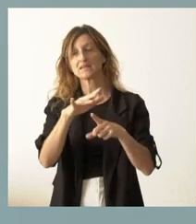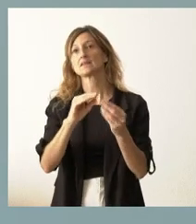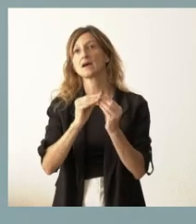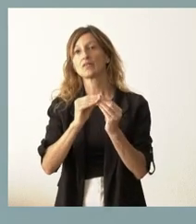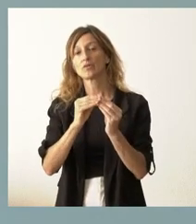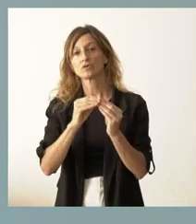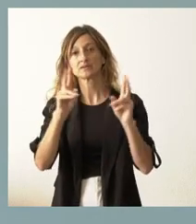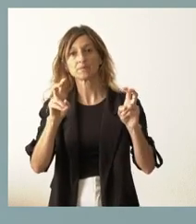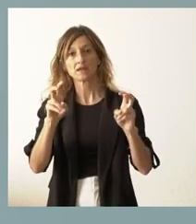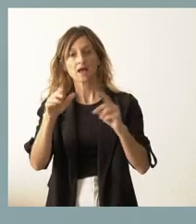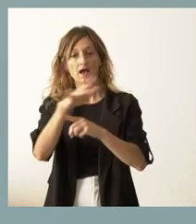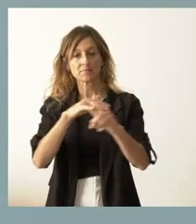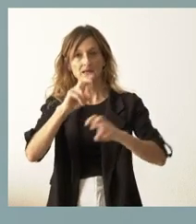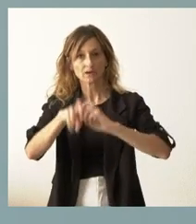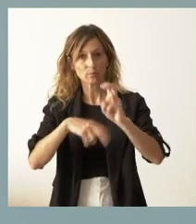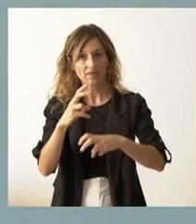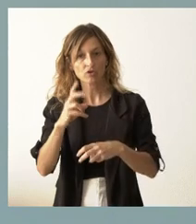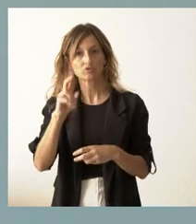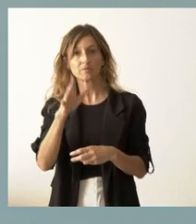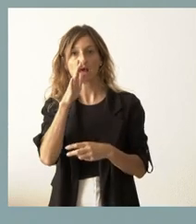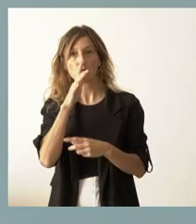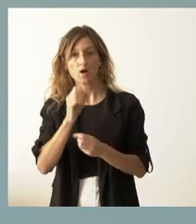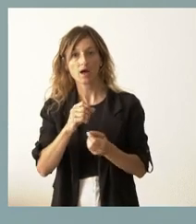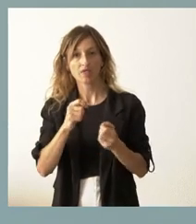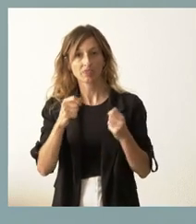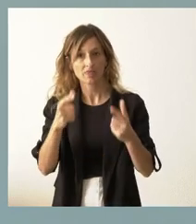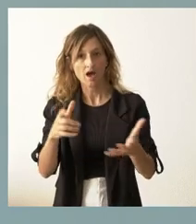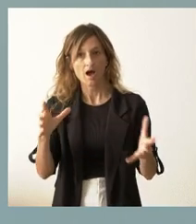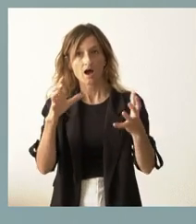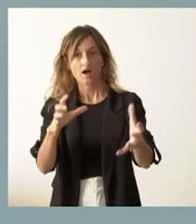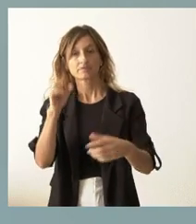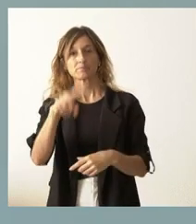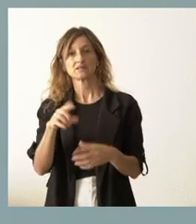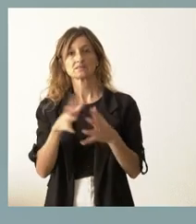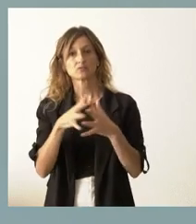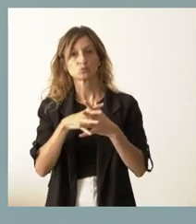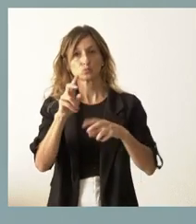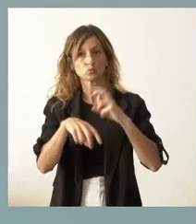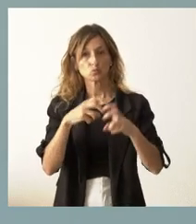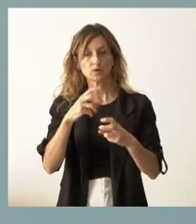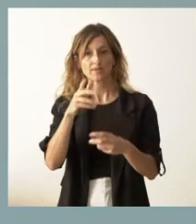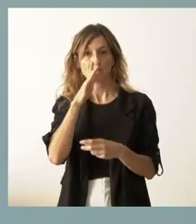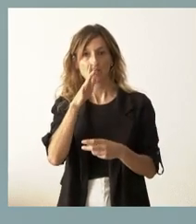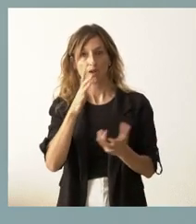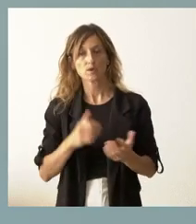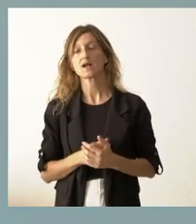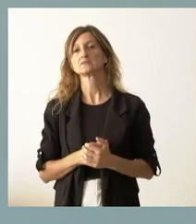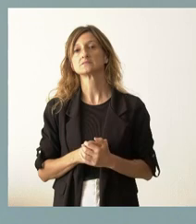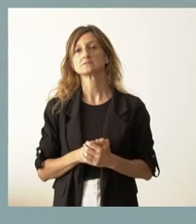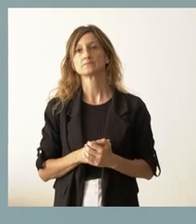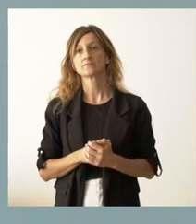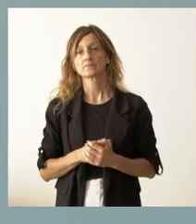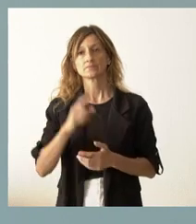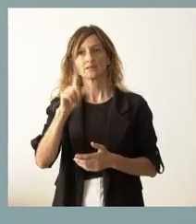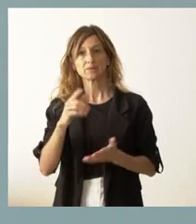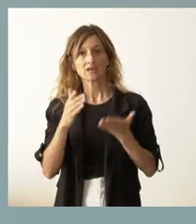el ámbito de la recuperación ambiental, del abastecimiento de agua, como les he descrito, de las infraestructuras hidráulicas, de las